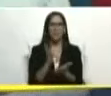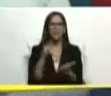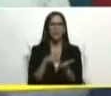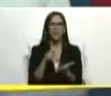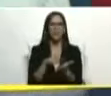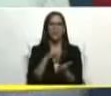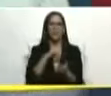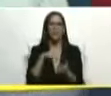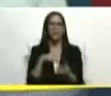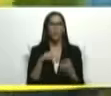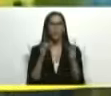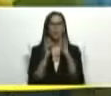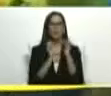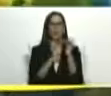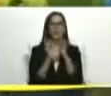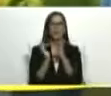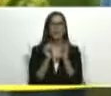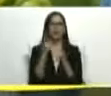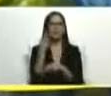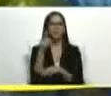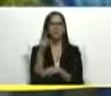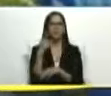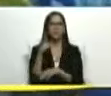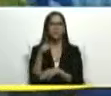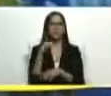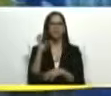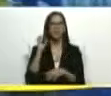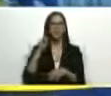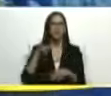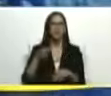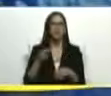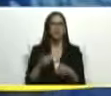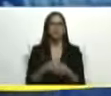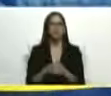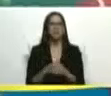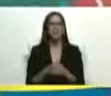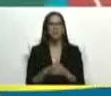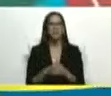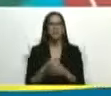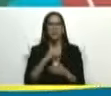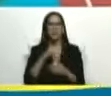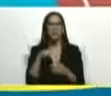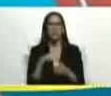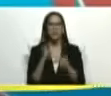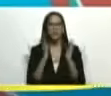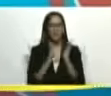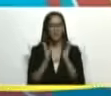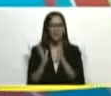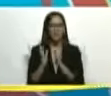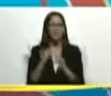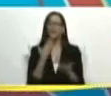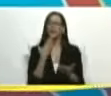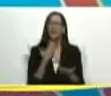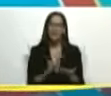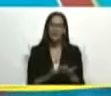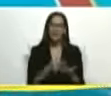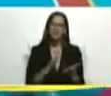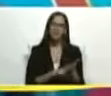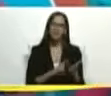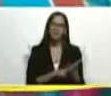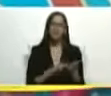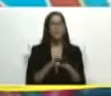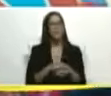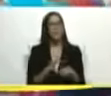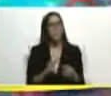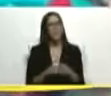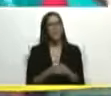nuestro enlace parroquial de coche barwin y a mí nuestra organizadora le damos las gracias de verdad porque